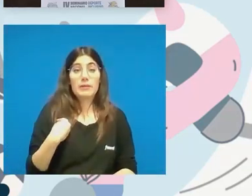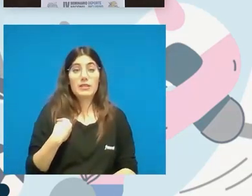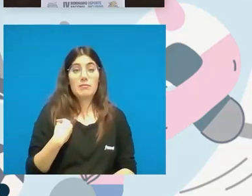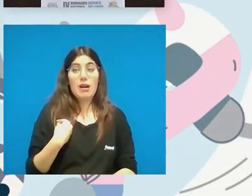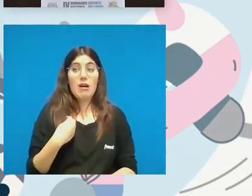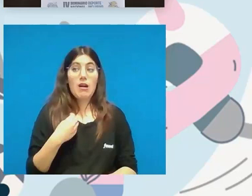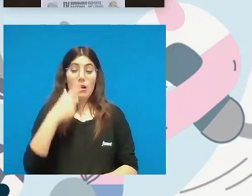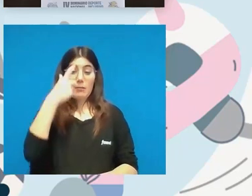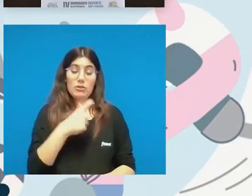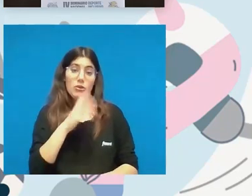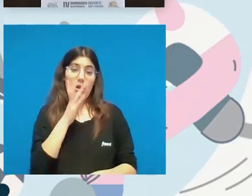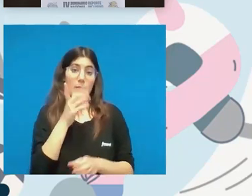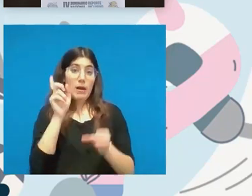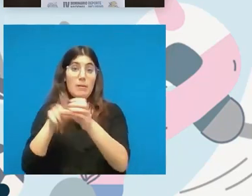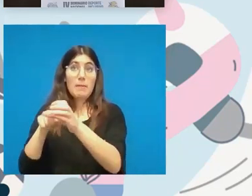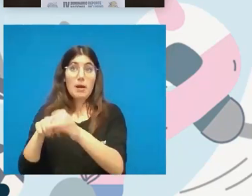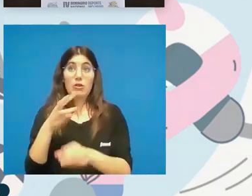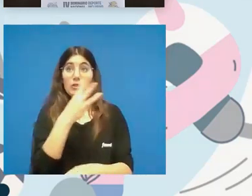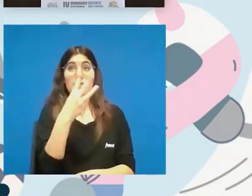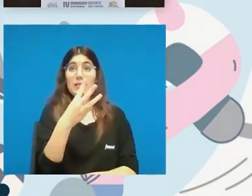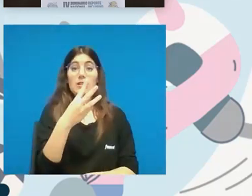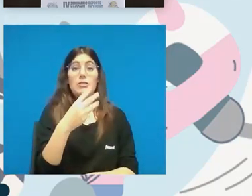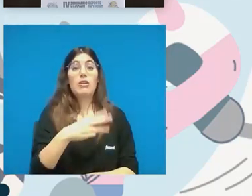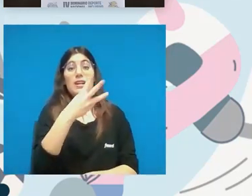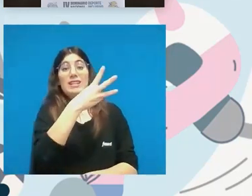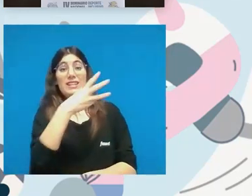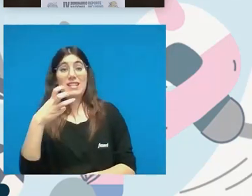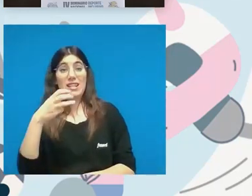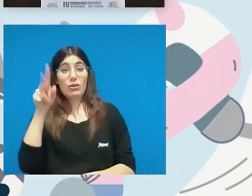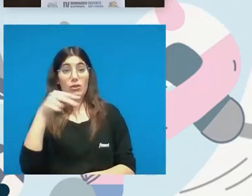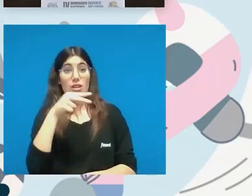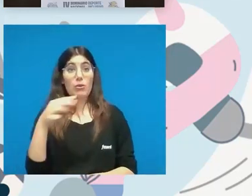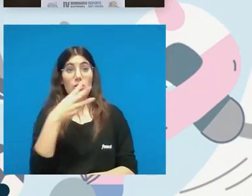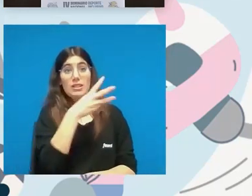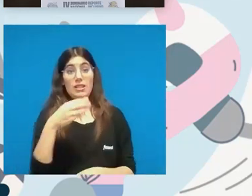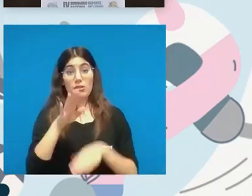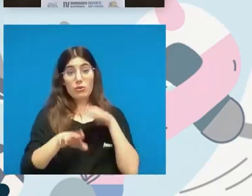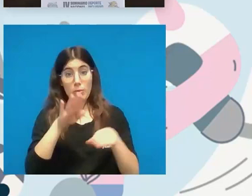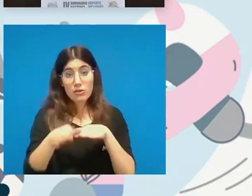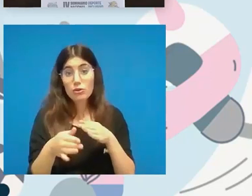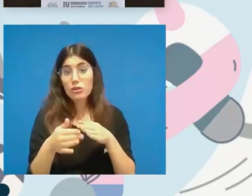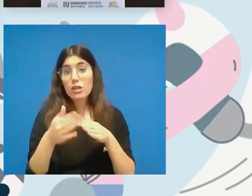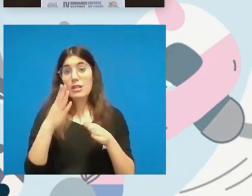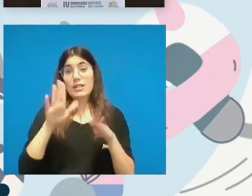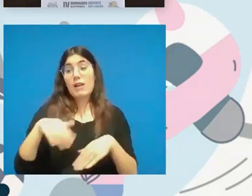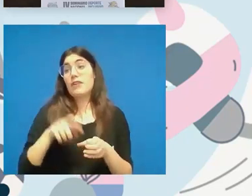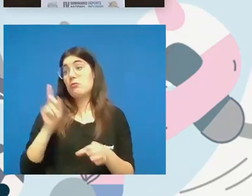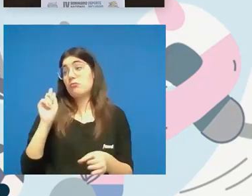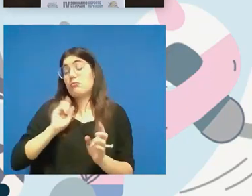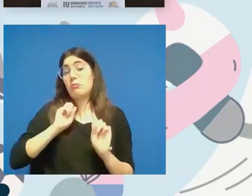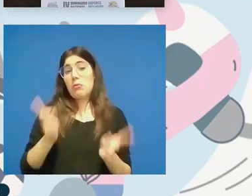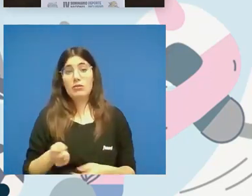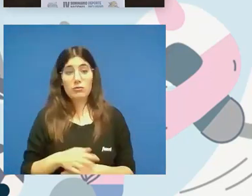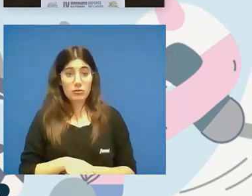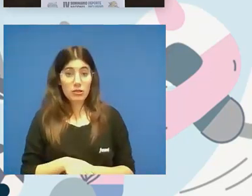su encaje le cueste no 33 euros sino 300 euros 300 pasos y que al final se vaya a su casa por Dios ya